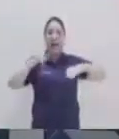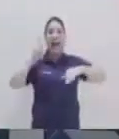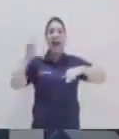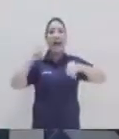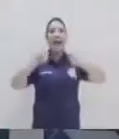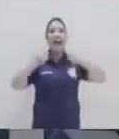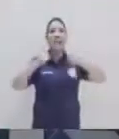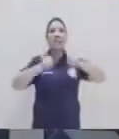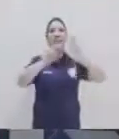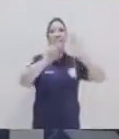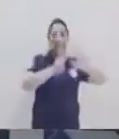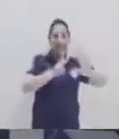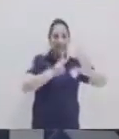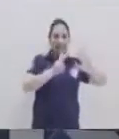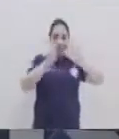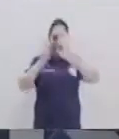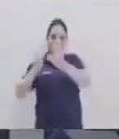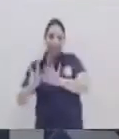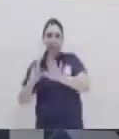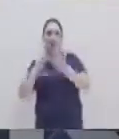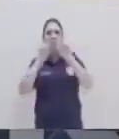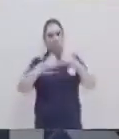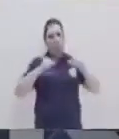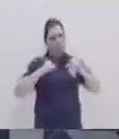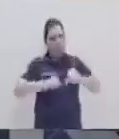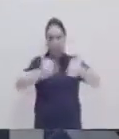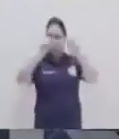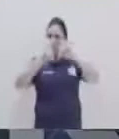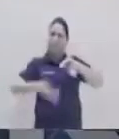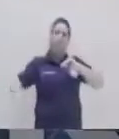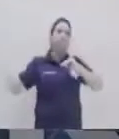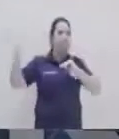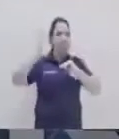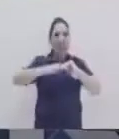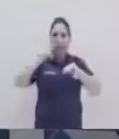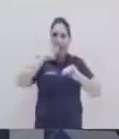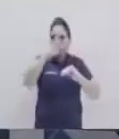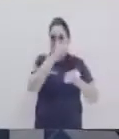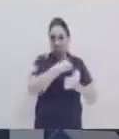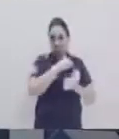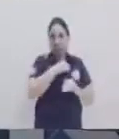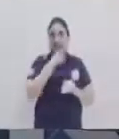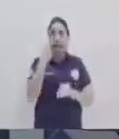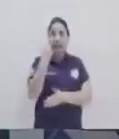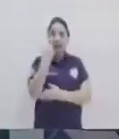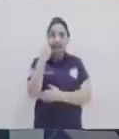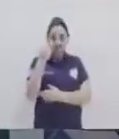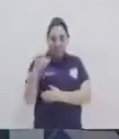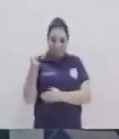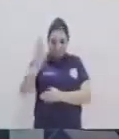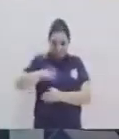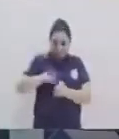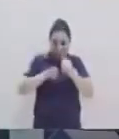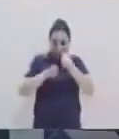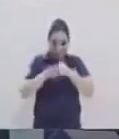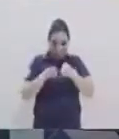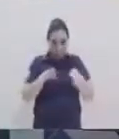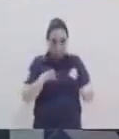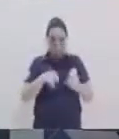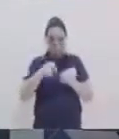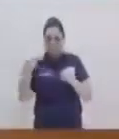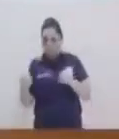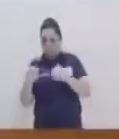trabajé yo hasta siete dobleces. Pero podemos hacer muchos más dobleces, ¿verdad? Lo importante es de que con cada doblez